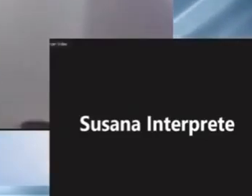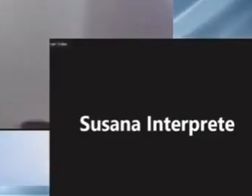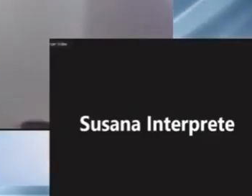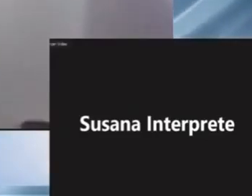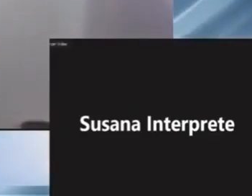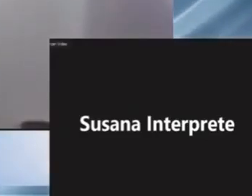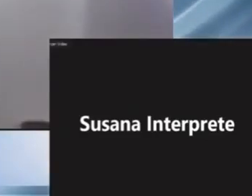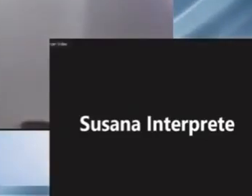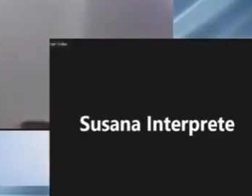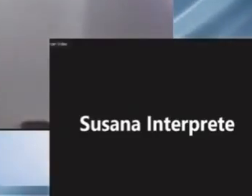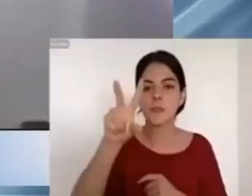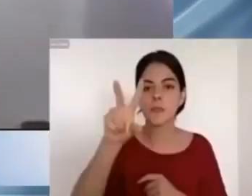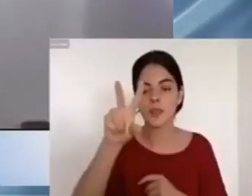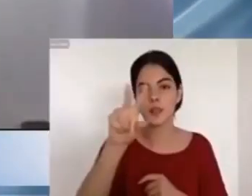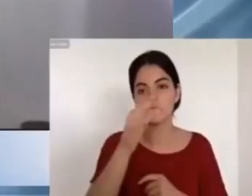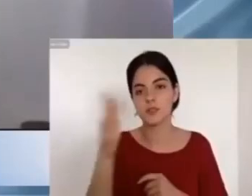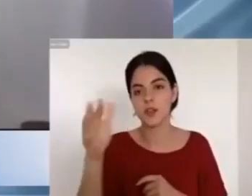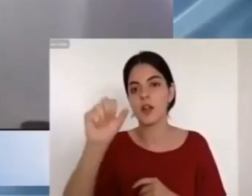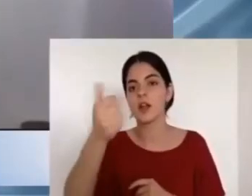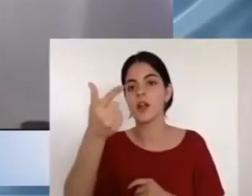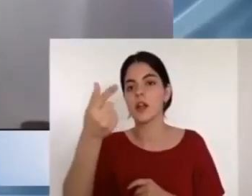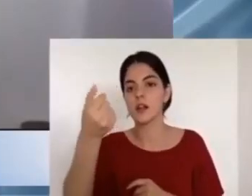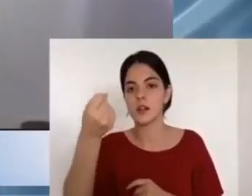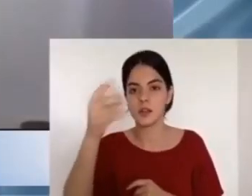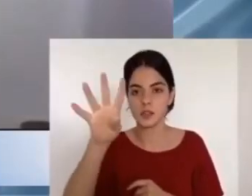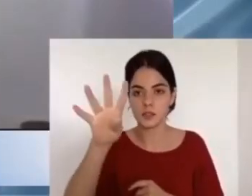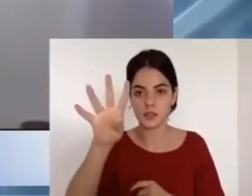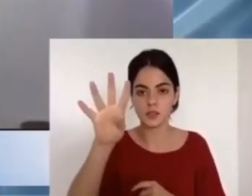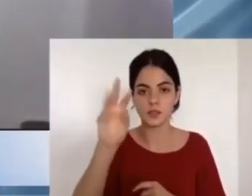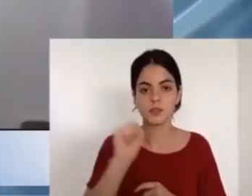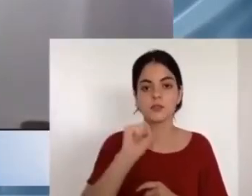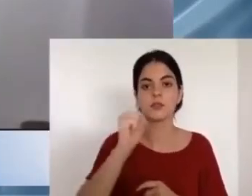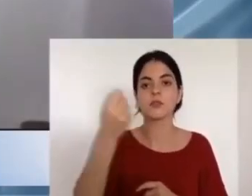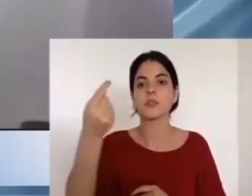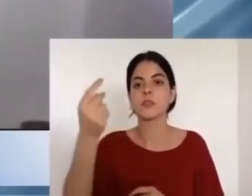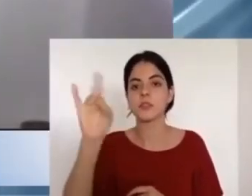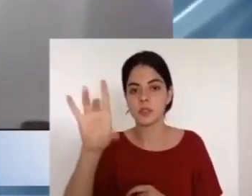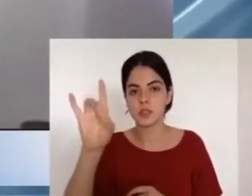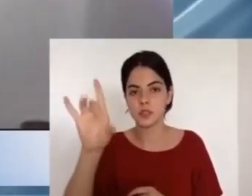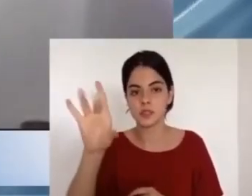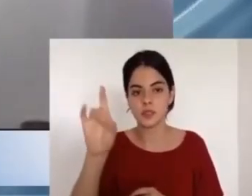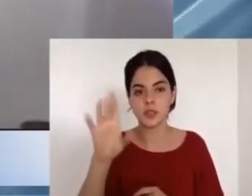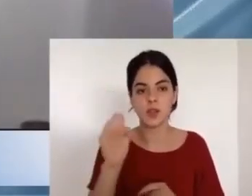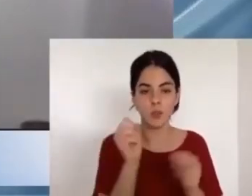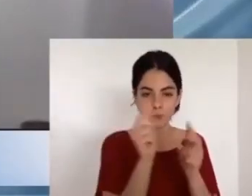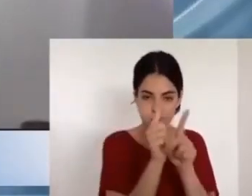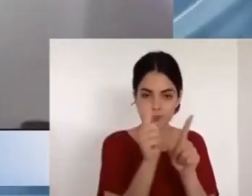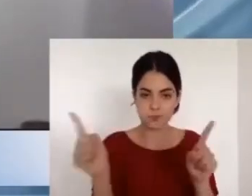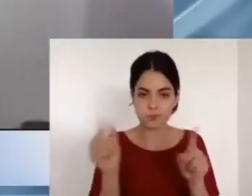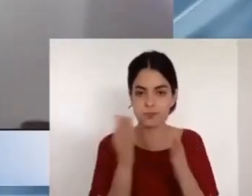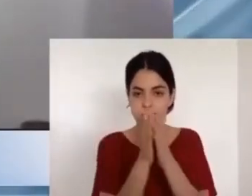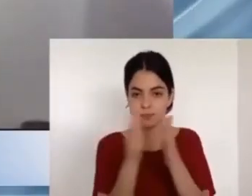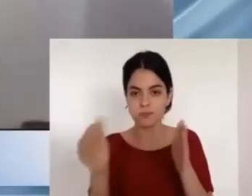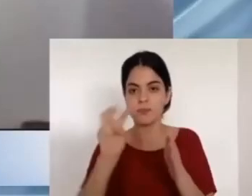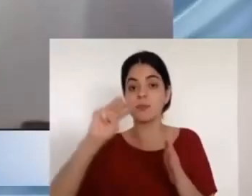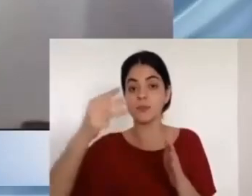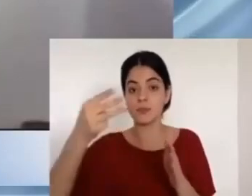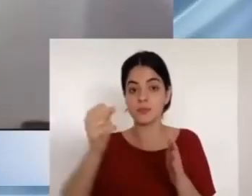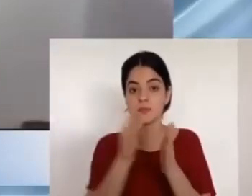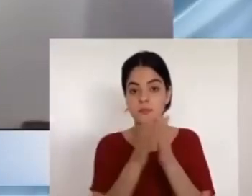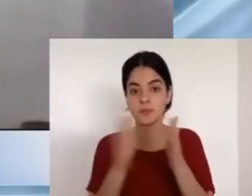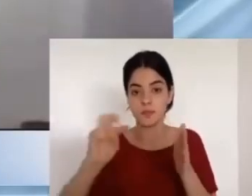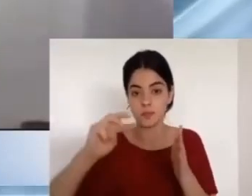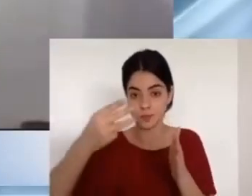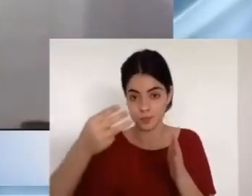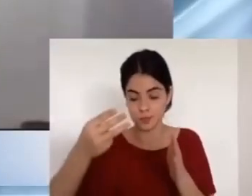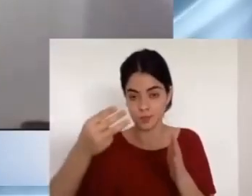15. Bueno, estos tres versículos son la base bíblica